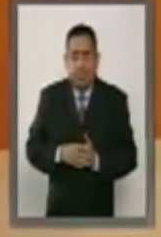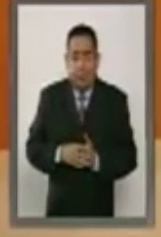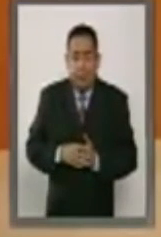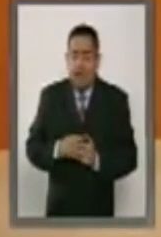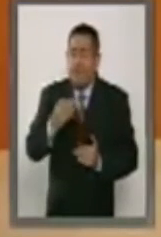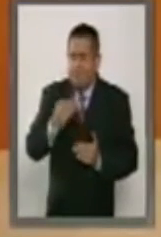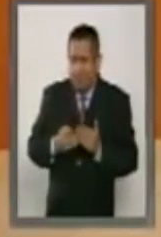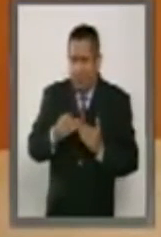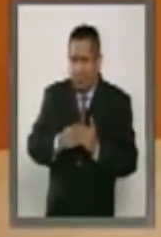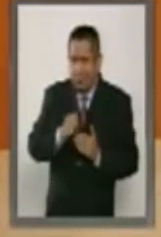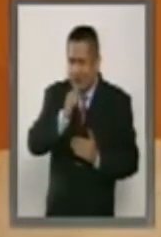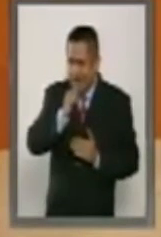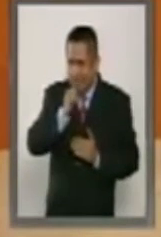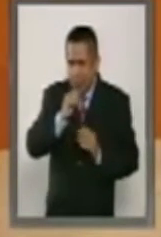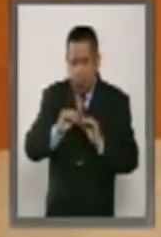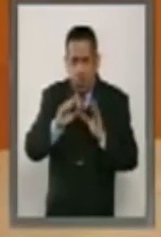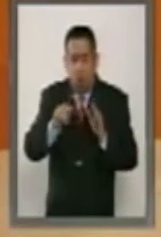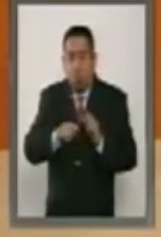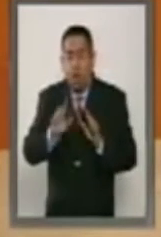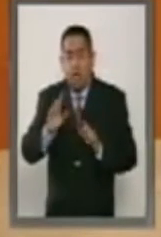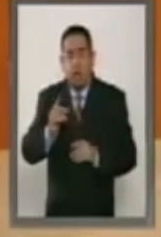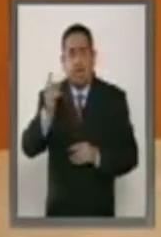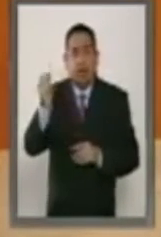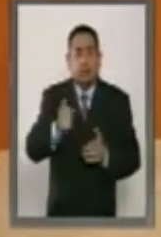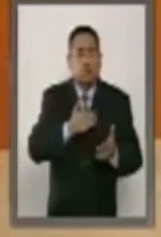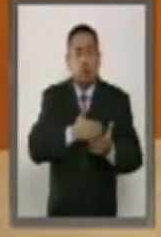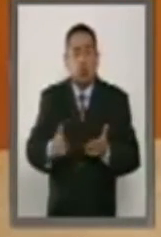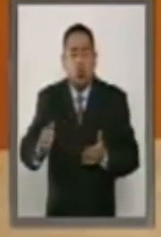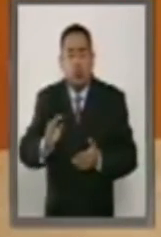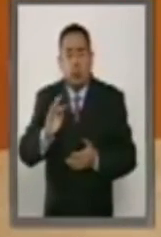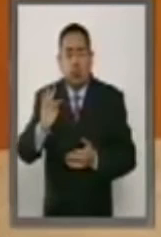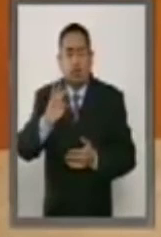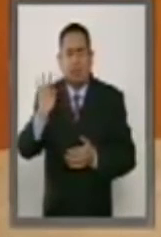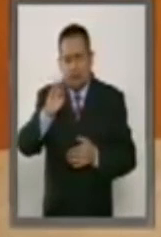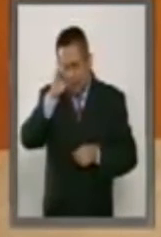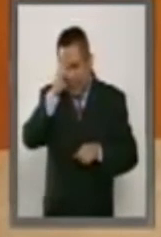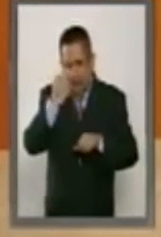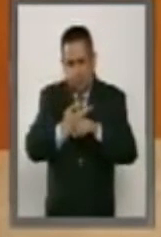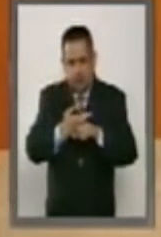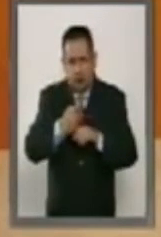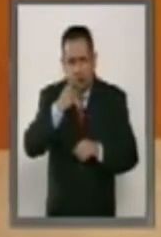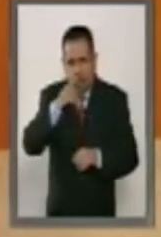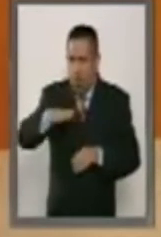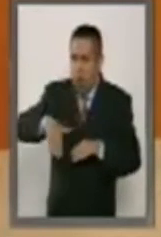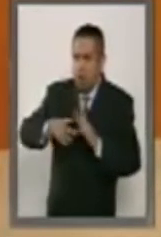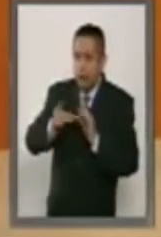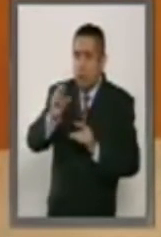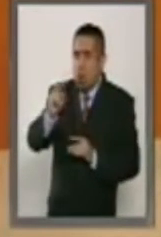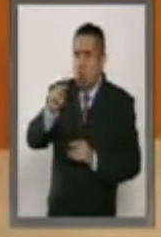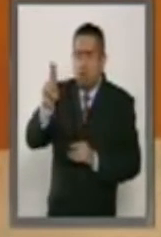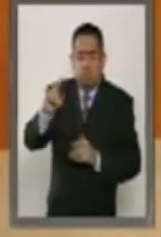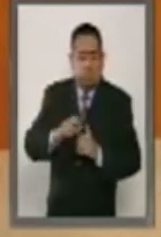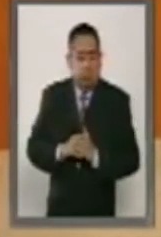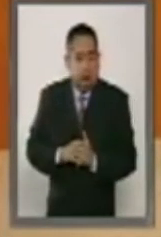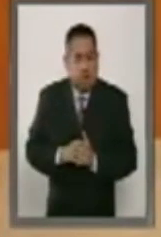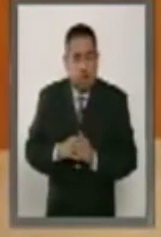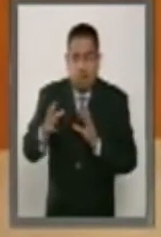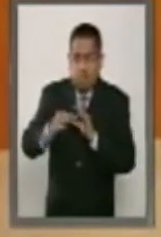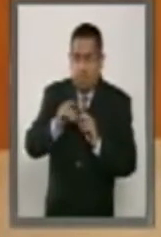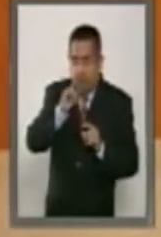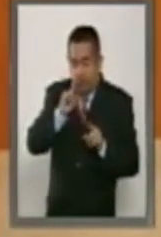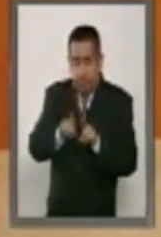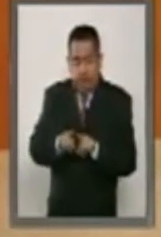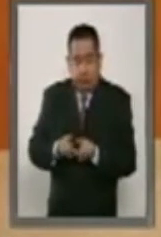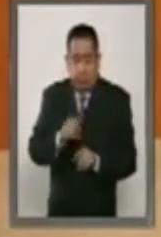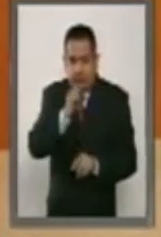precisarse los supuestos de expulsión de extranjeros como lo indicó la ONU. La detención o